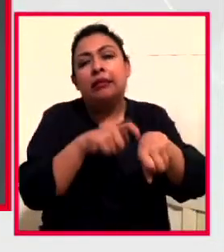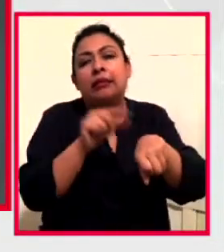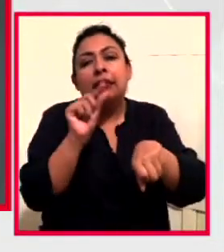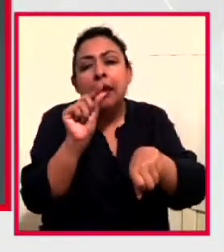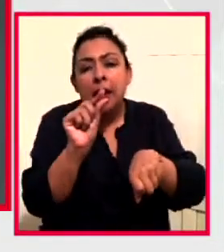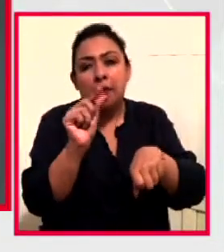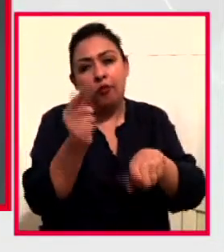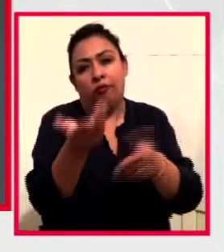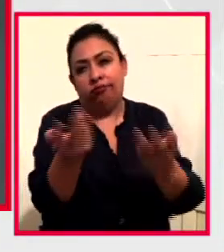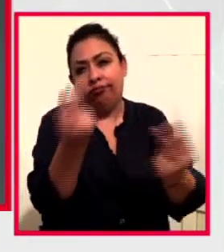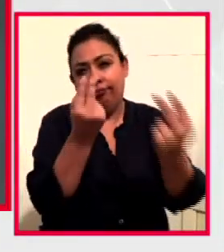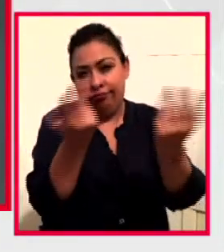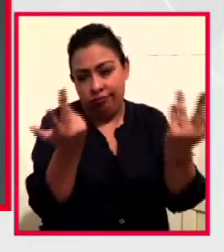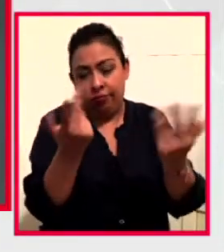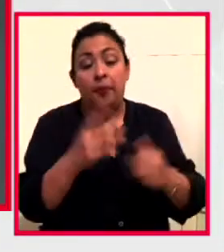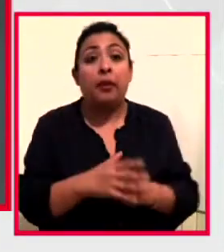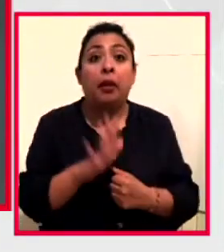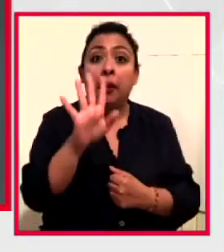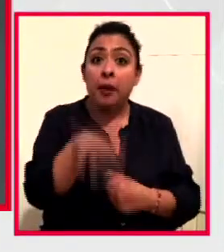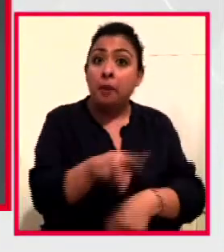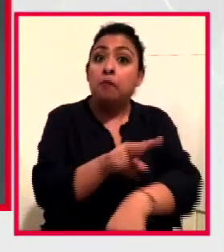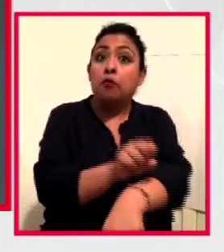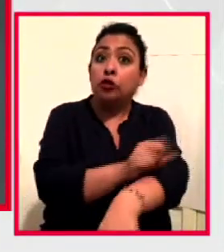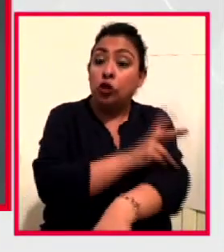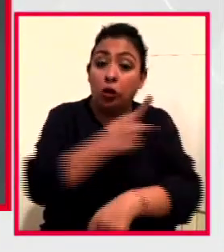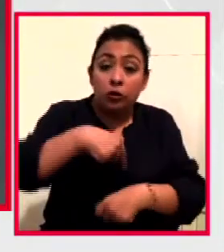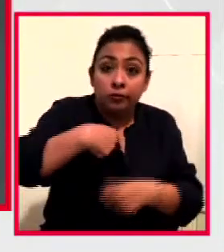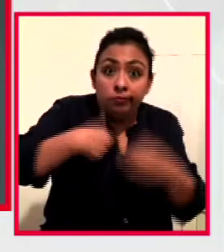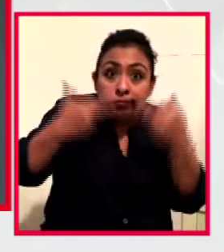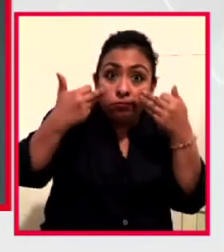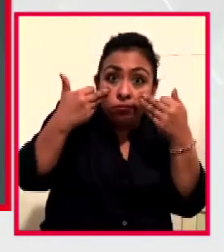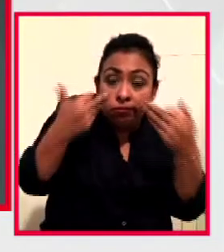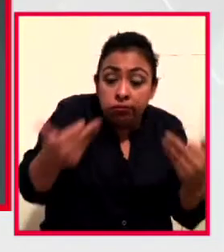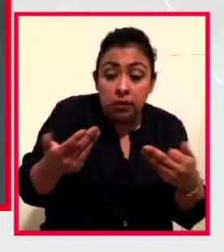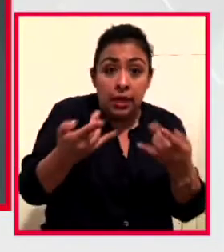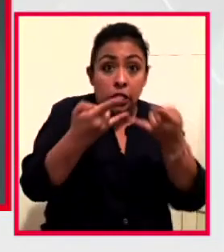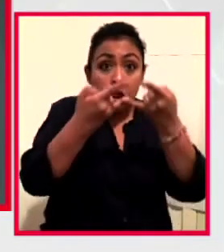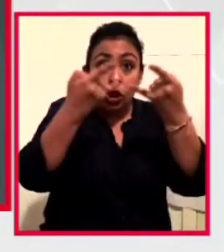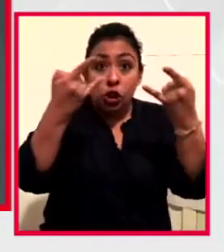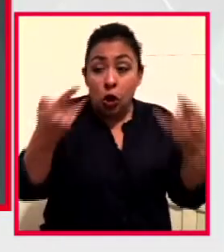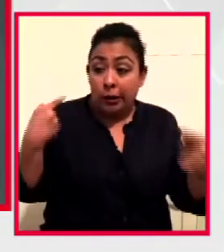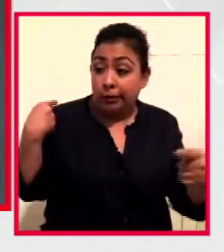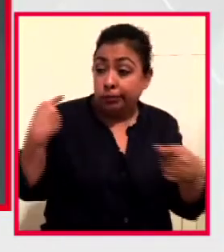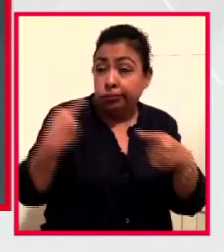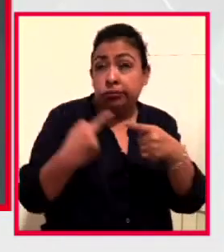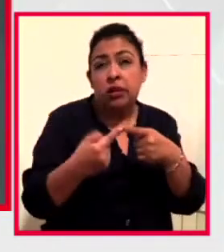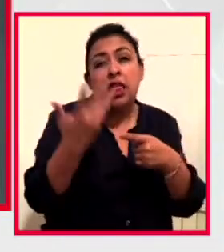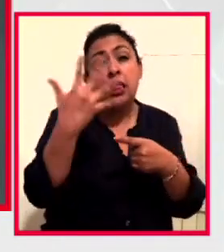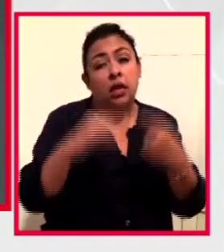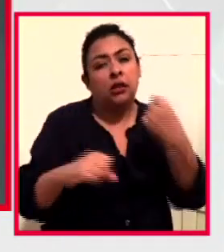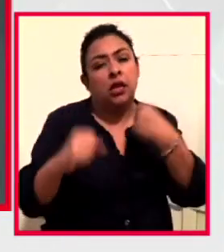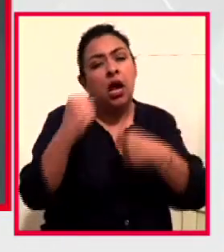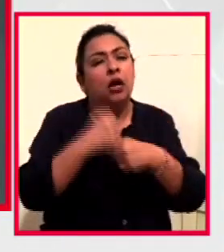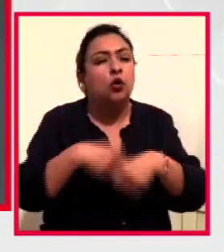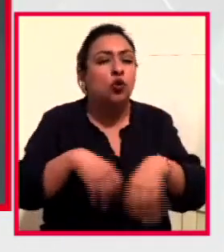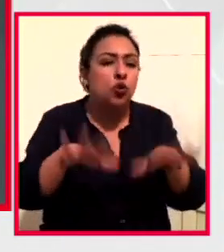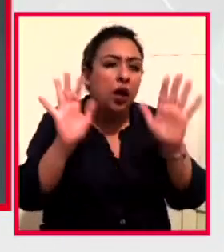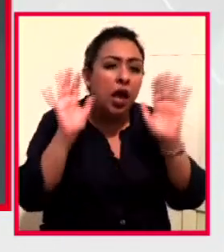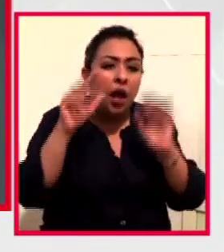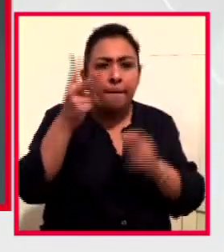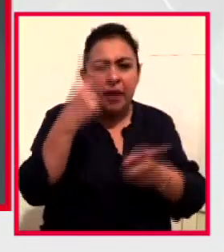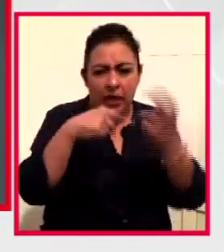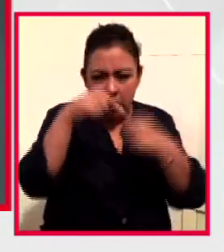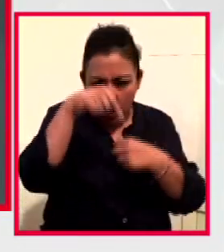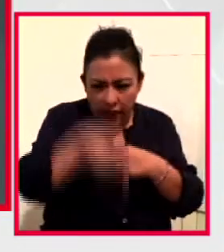ustedes. Es muy emocionante porque las hemos visto. Estamos hablando de una historia que si decimos hace 10 años, han estado aquí en el estudio, han